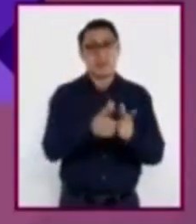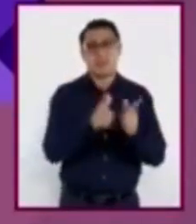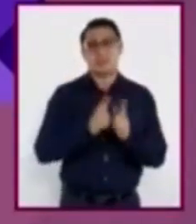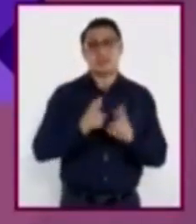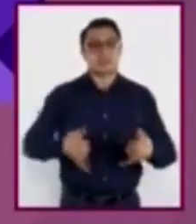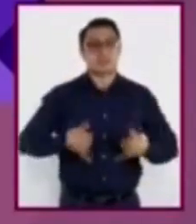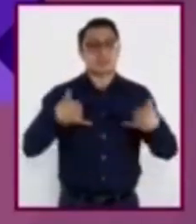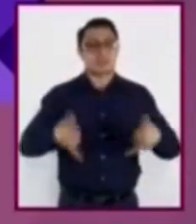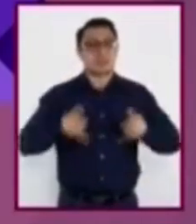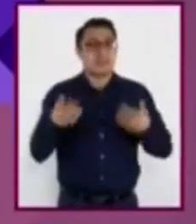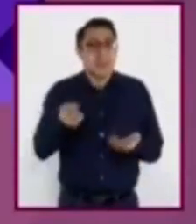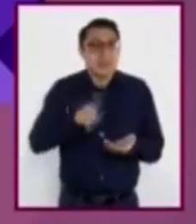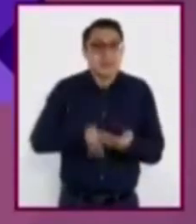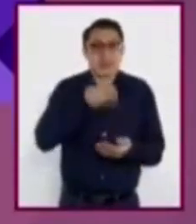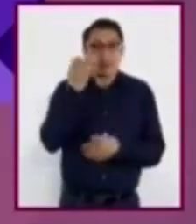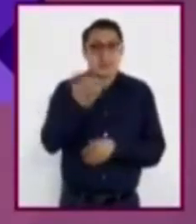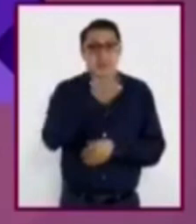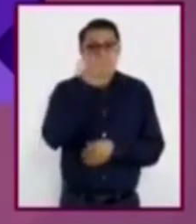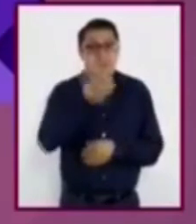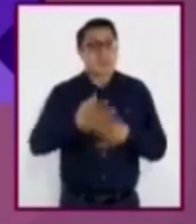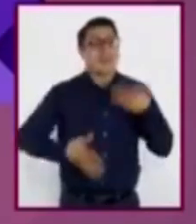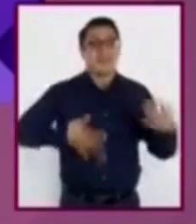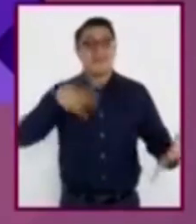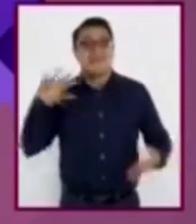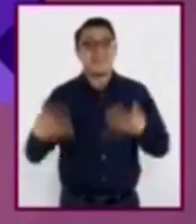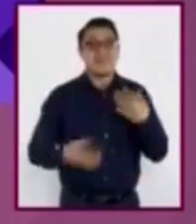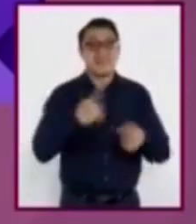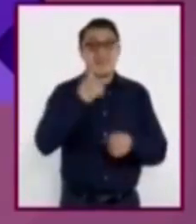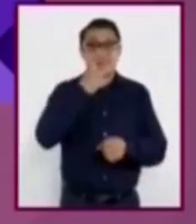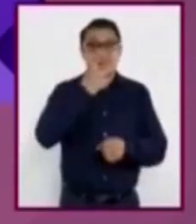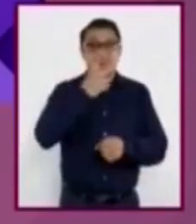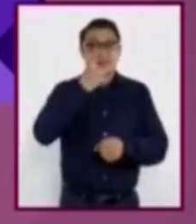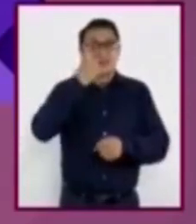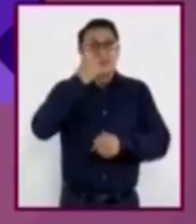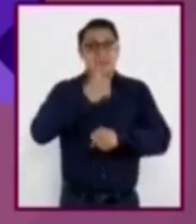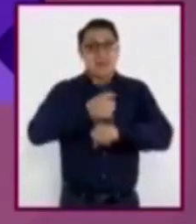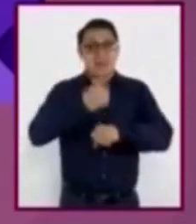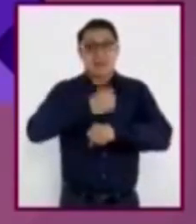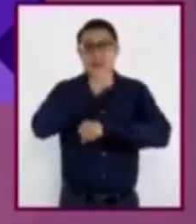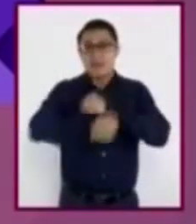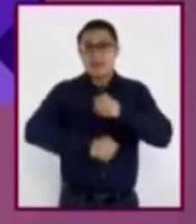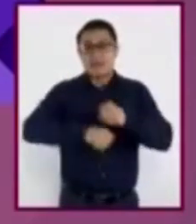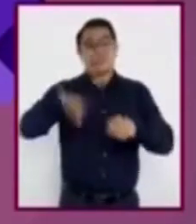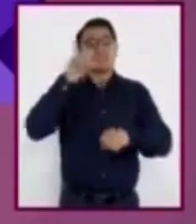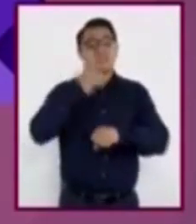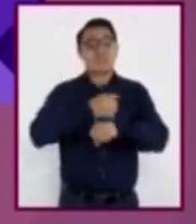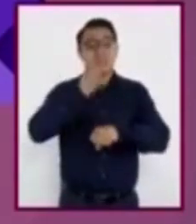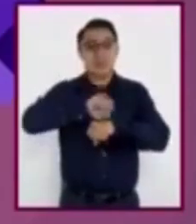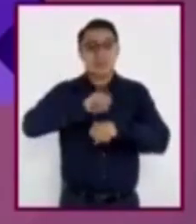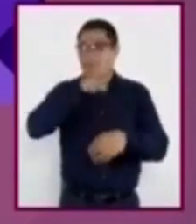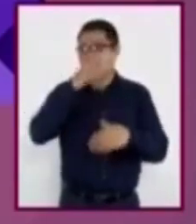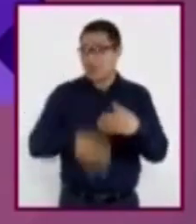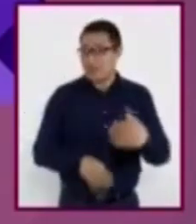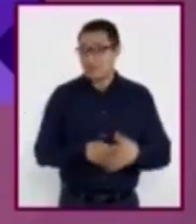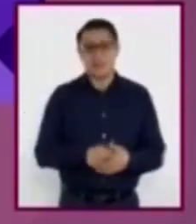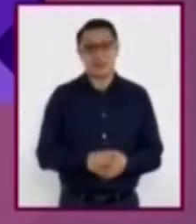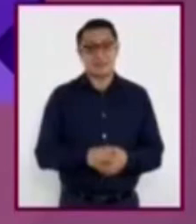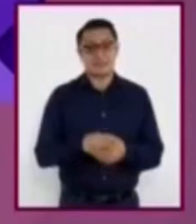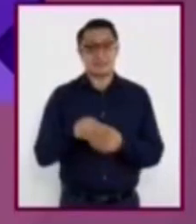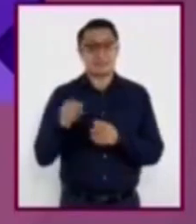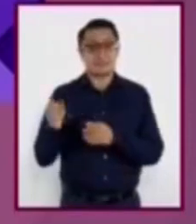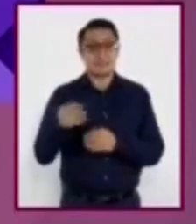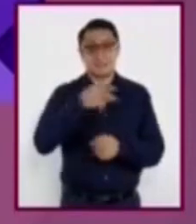en una escuela que celebran el haber terminado el primer grado de secundaria. La segunda imagen es de un puma,